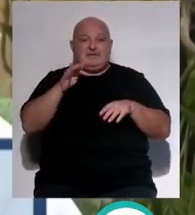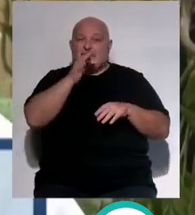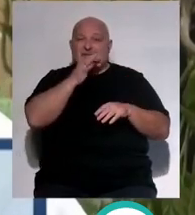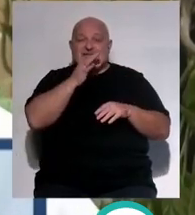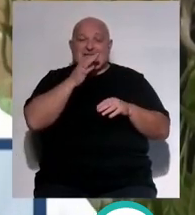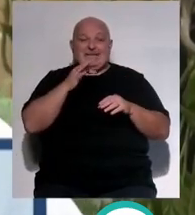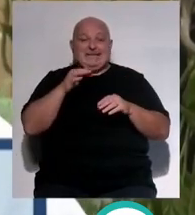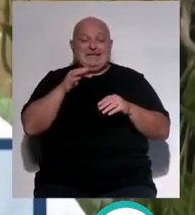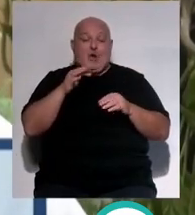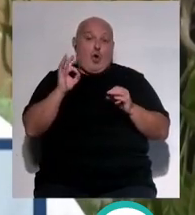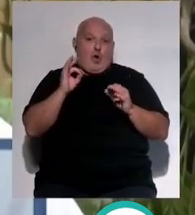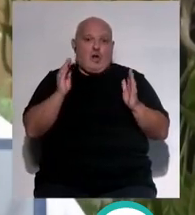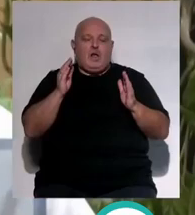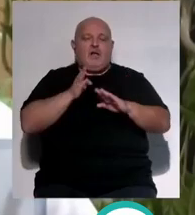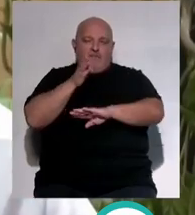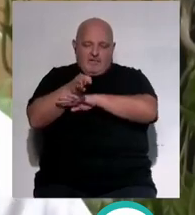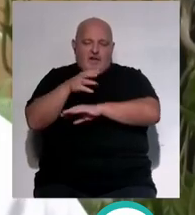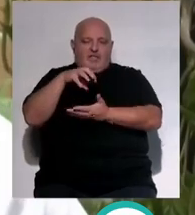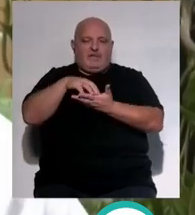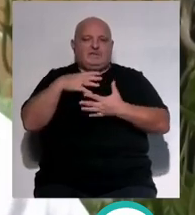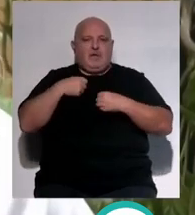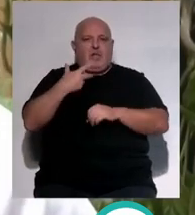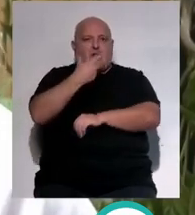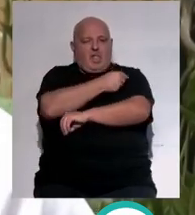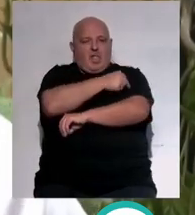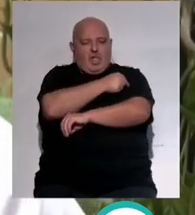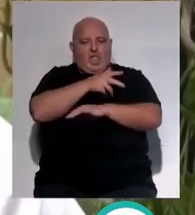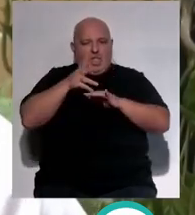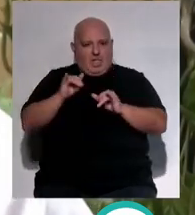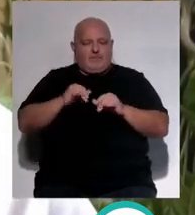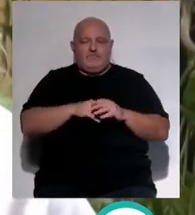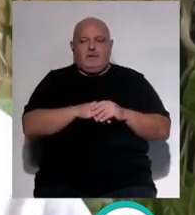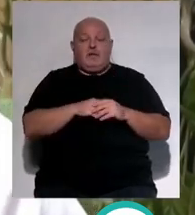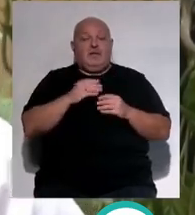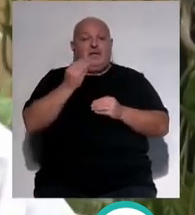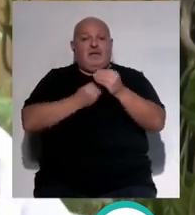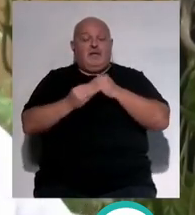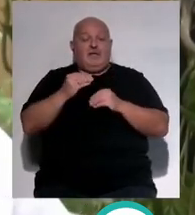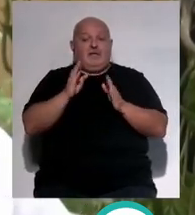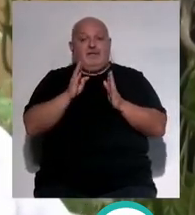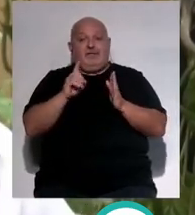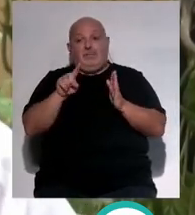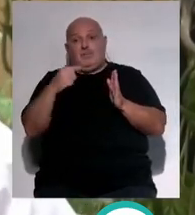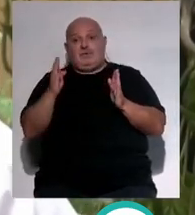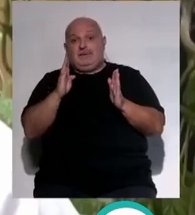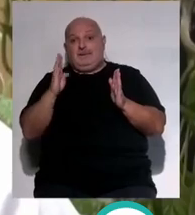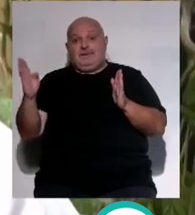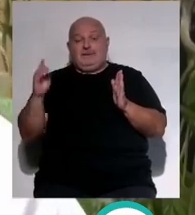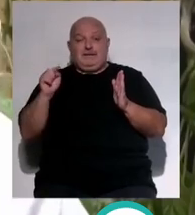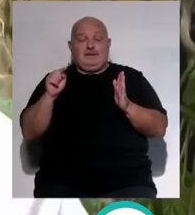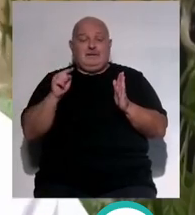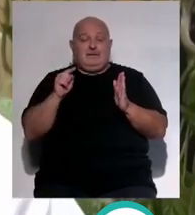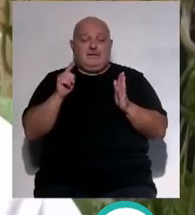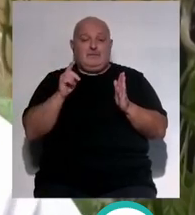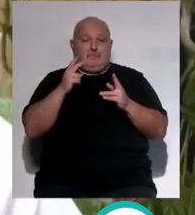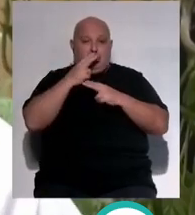estén a punto de cumplir los seis meses, perfectamente que acudan al centro de salud, que tenemos dosis y se les puede vacunar. Y todos los nacidos fuera del sistema